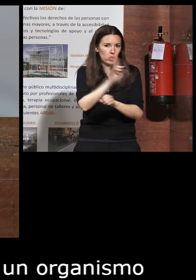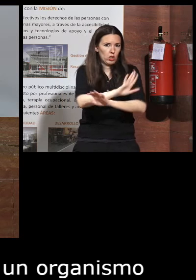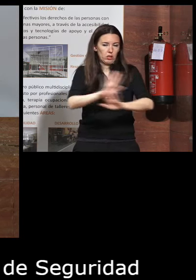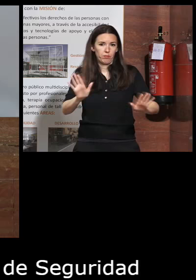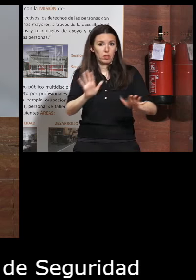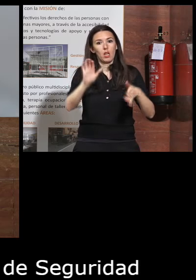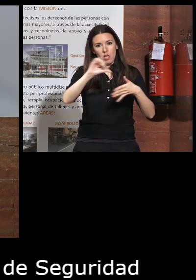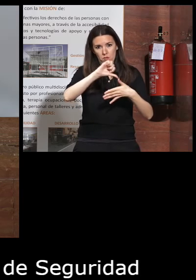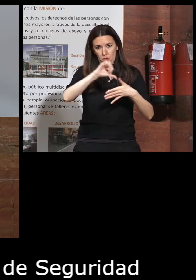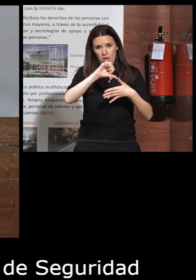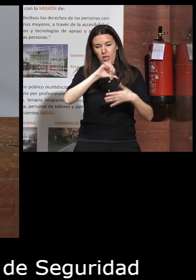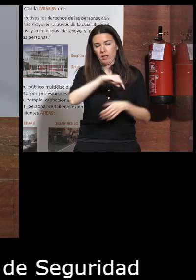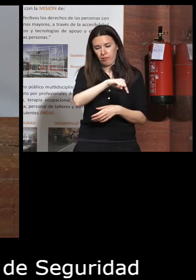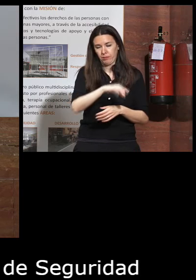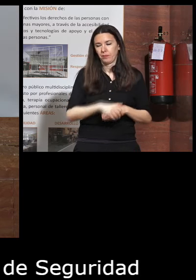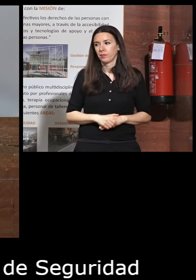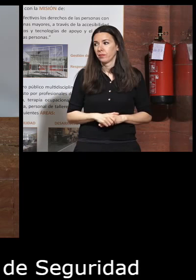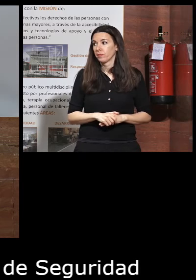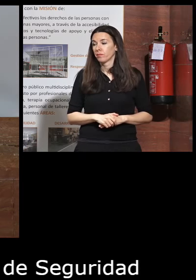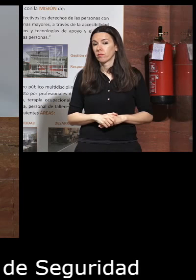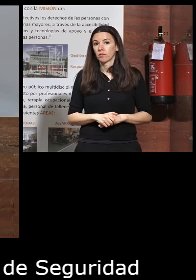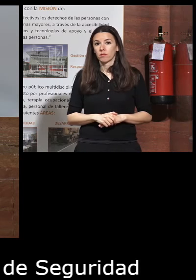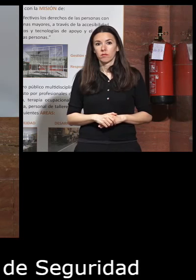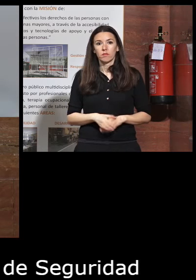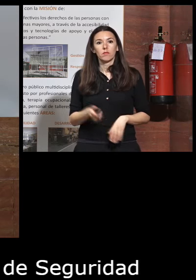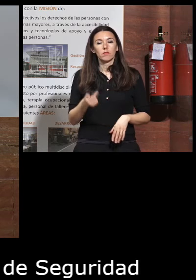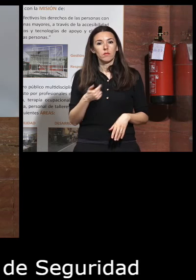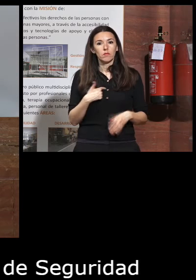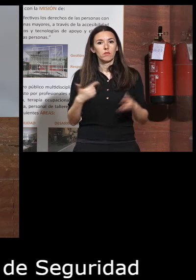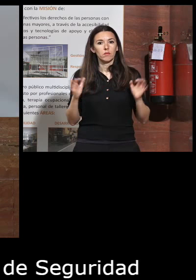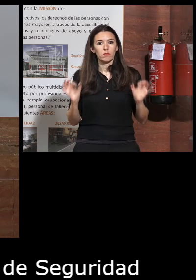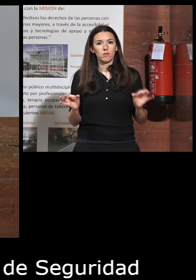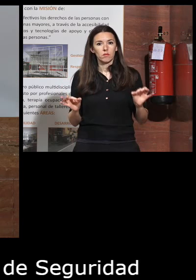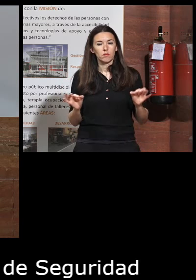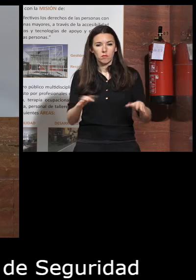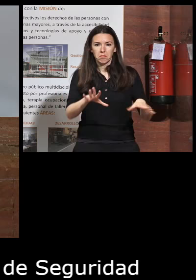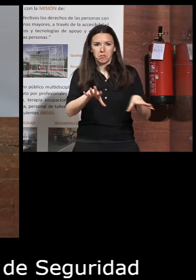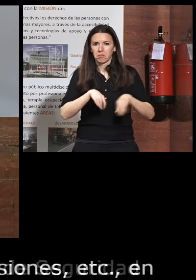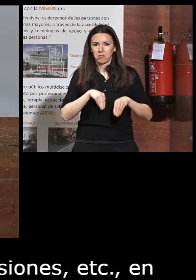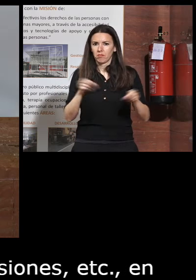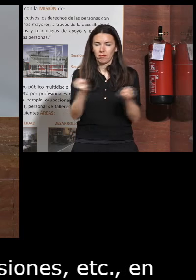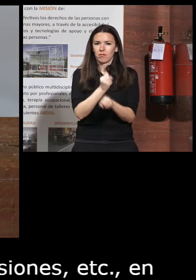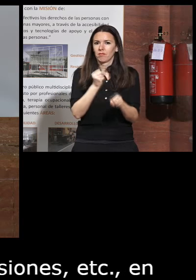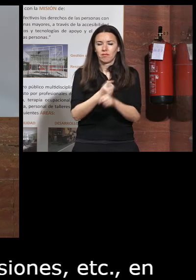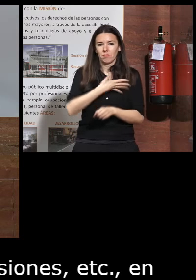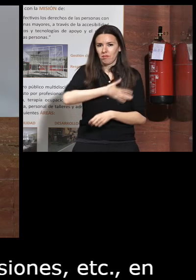Iberoamérica claro bueno pues entonces yo asumí encantado esa tarea